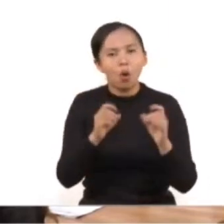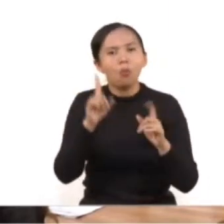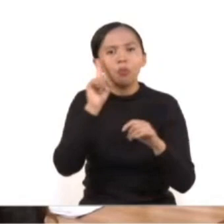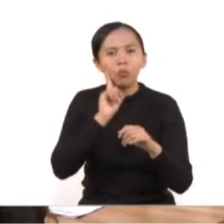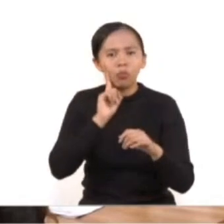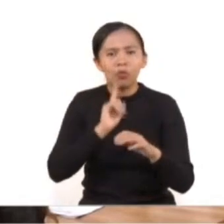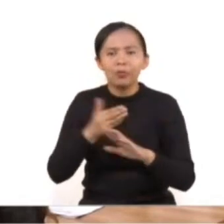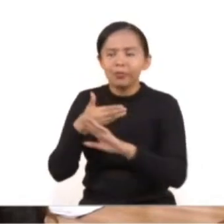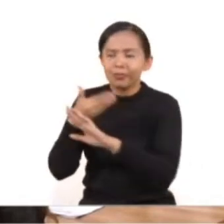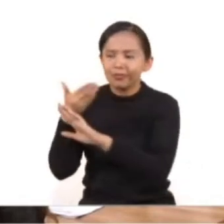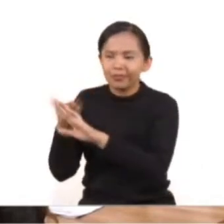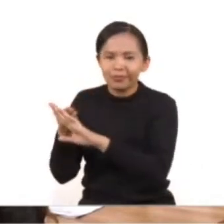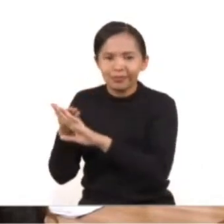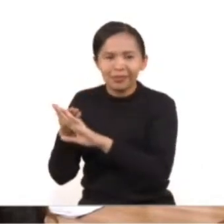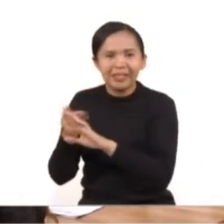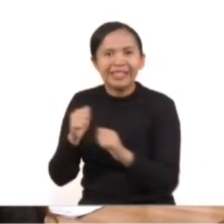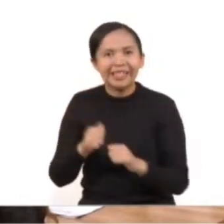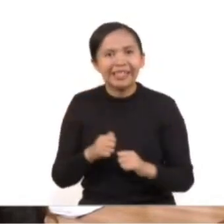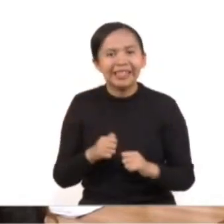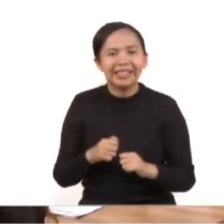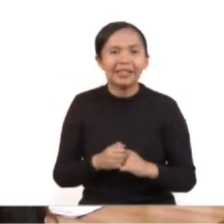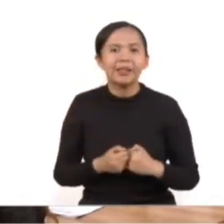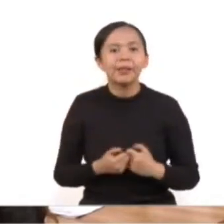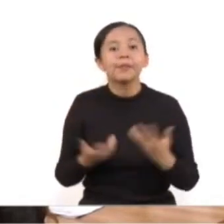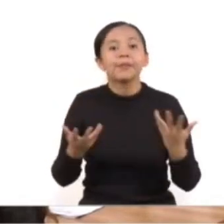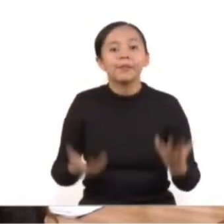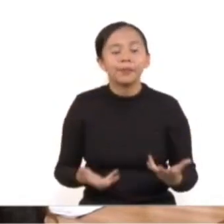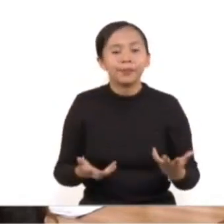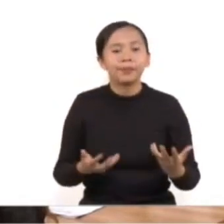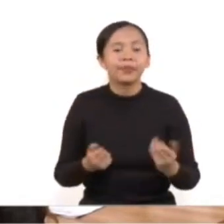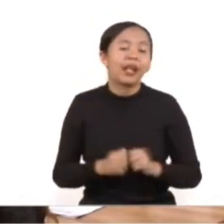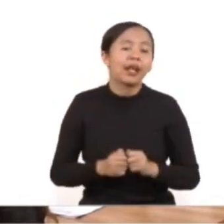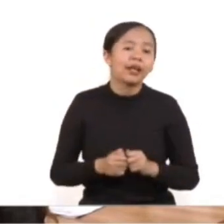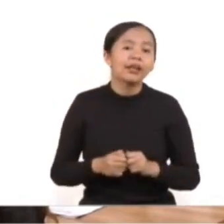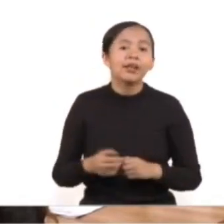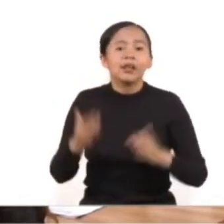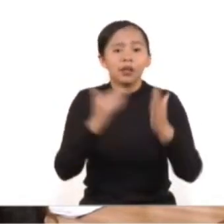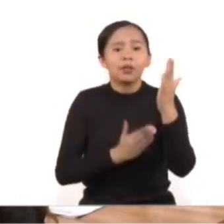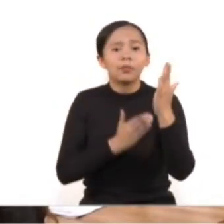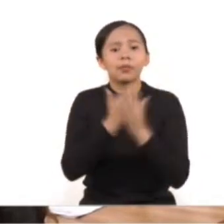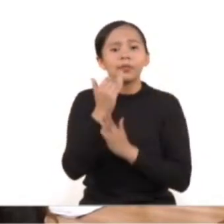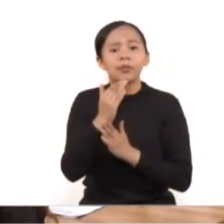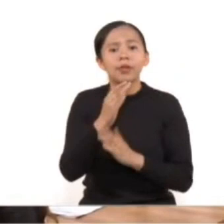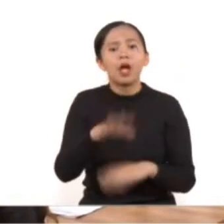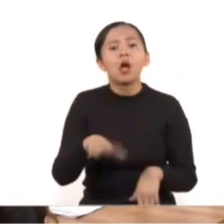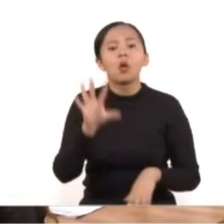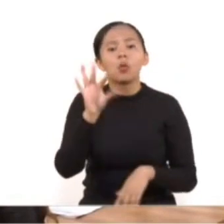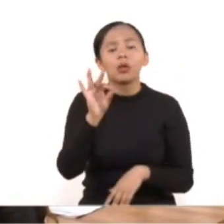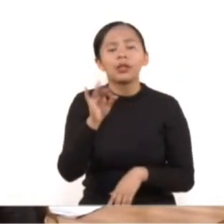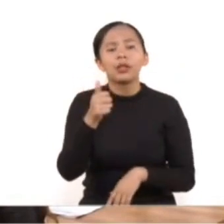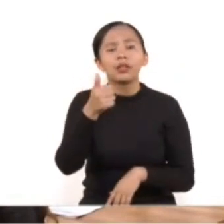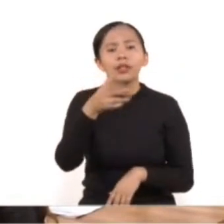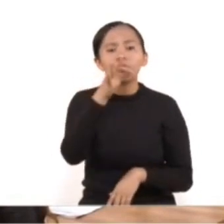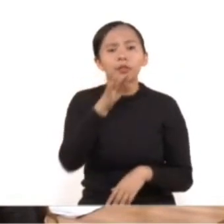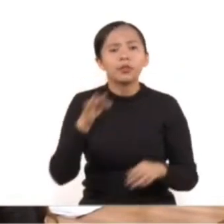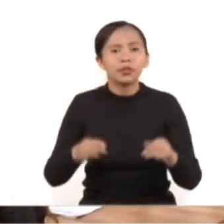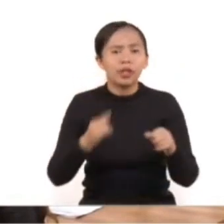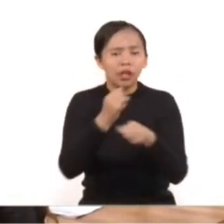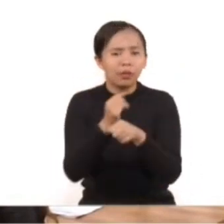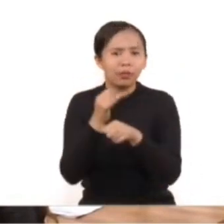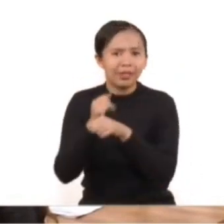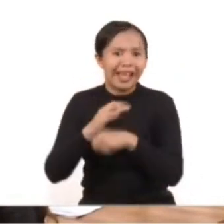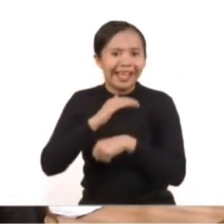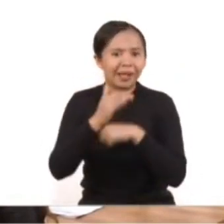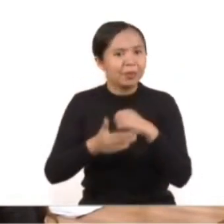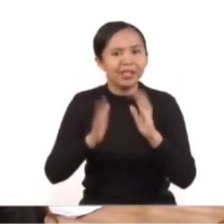ciudadanas. De este total de quejas recibidas se cuenta con un avance del 46 por ciento de investigaciones concluidas,